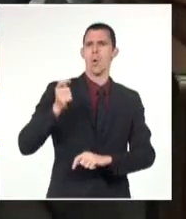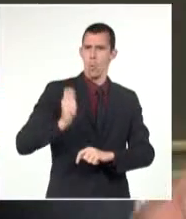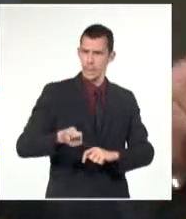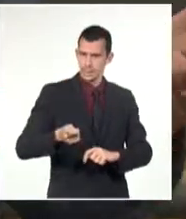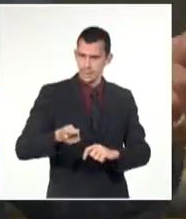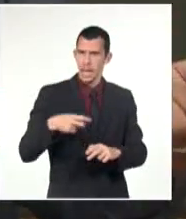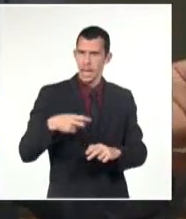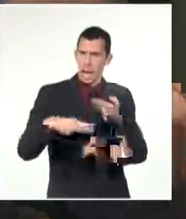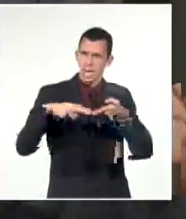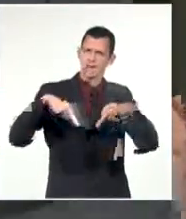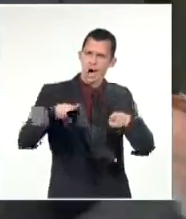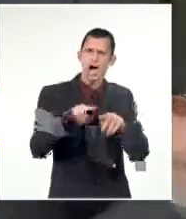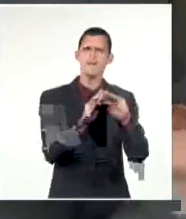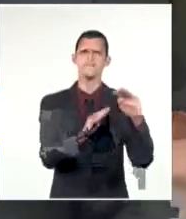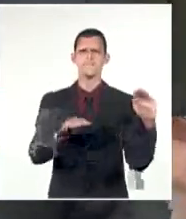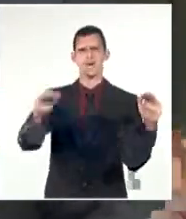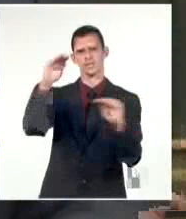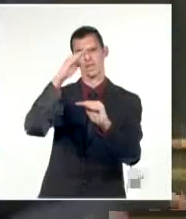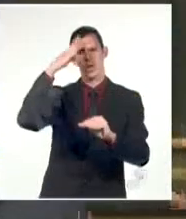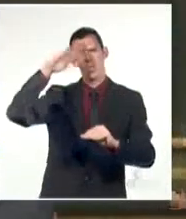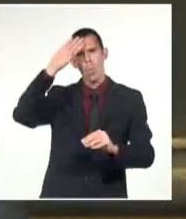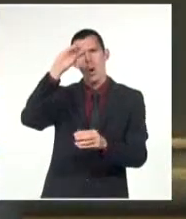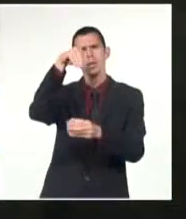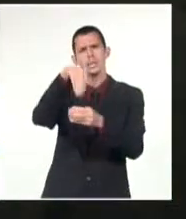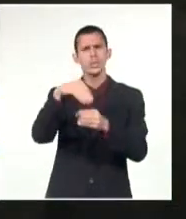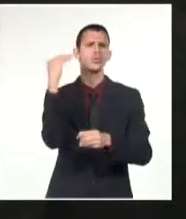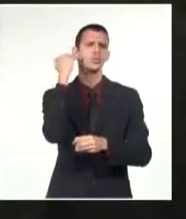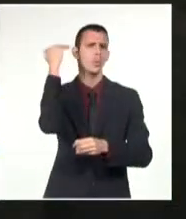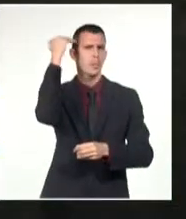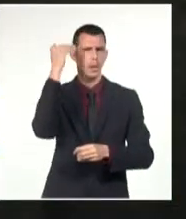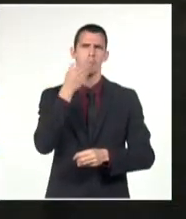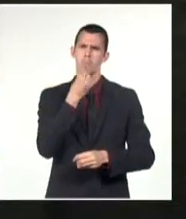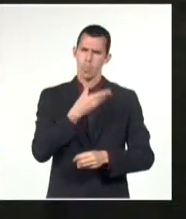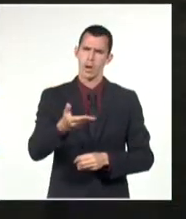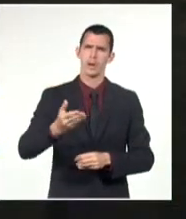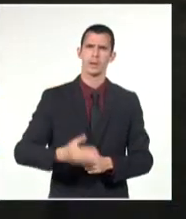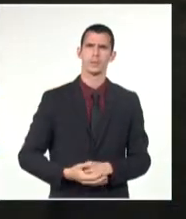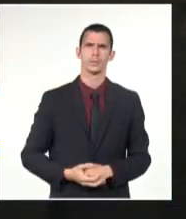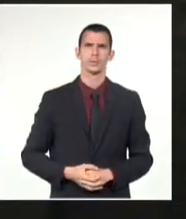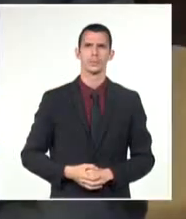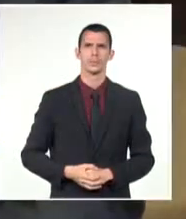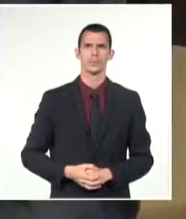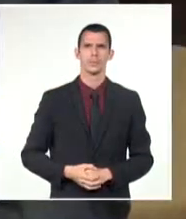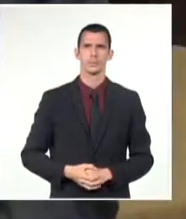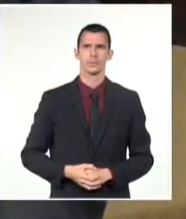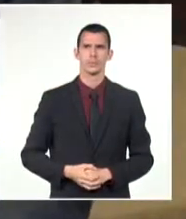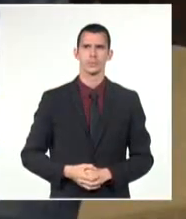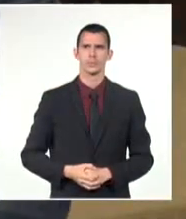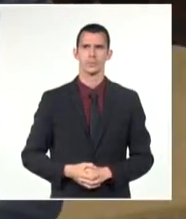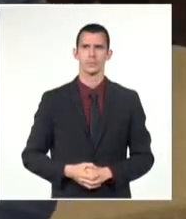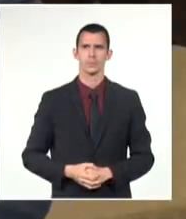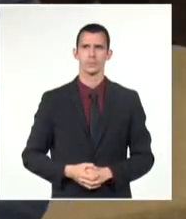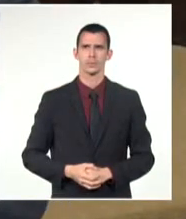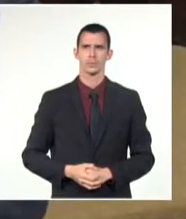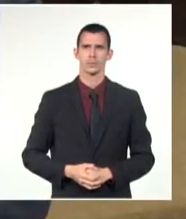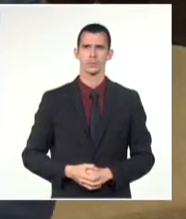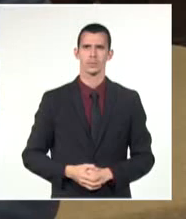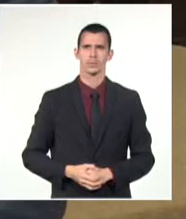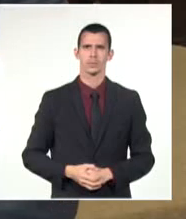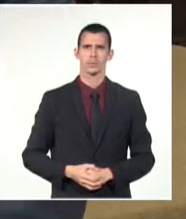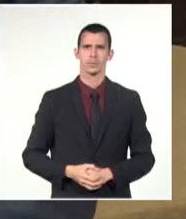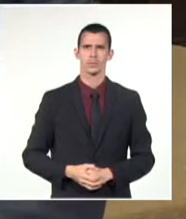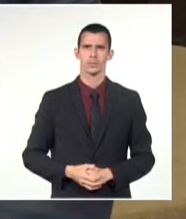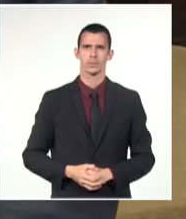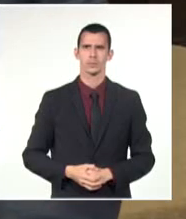utilidad, esta constituye un paso estratégico en los momentos actuales que vive la nación. Nosotros entendemos que los